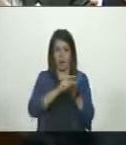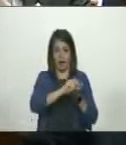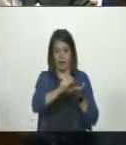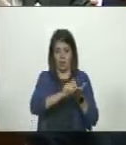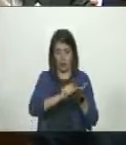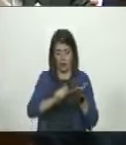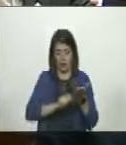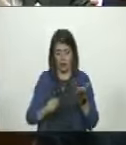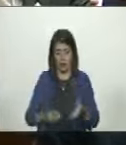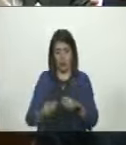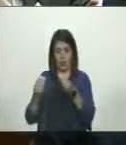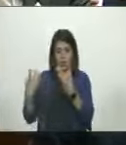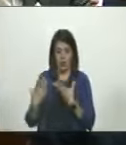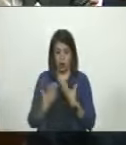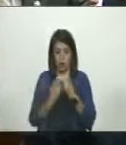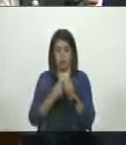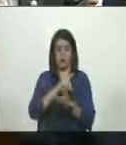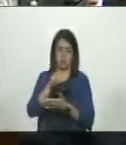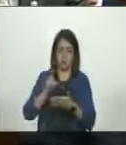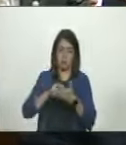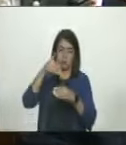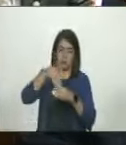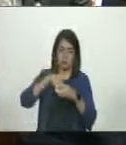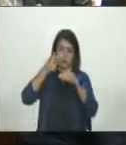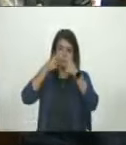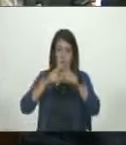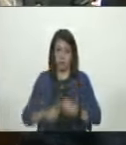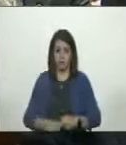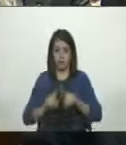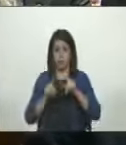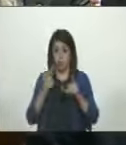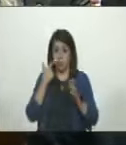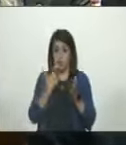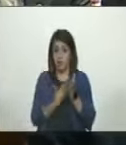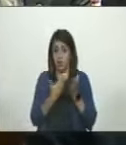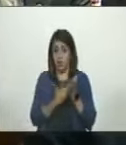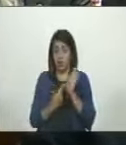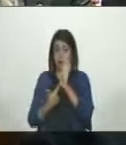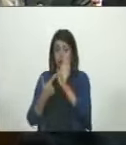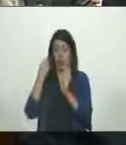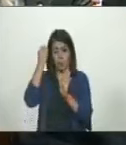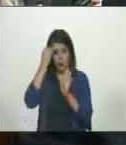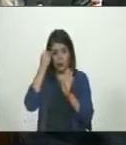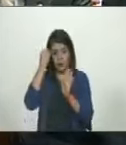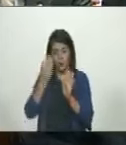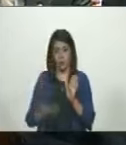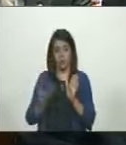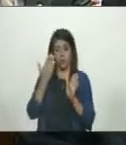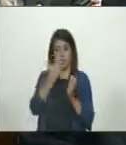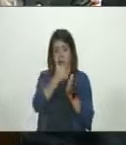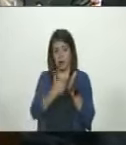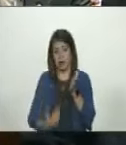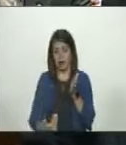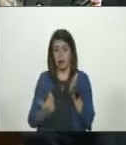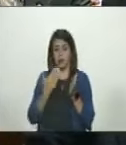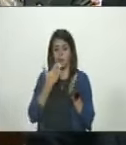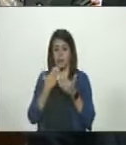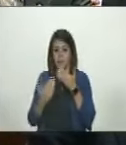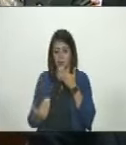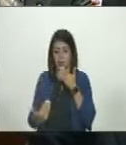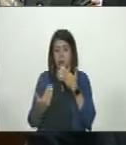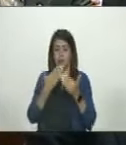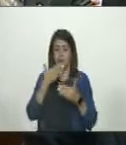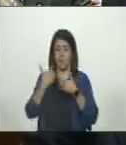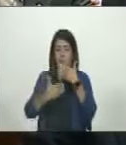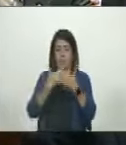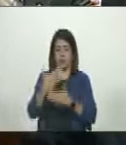y vamos a acompañar en general la votación del presupuesto pero dejamos constancia de estas observaciones que nos parecen importantes sobre todo en el reclamo de